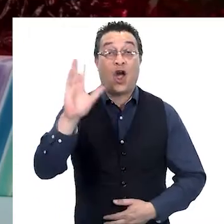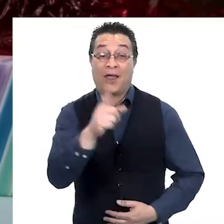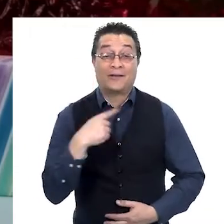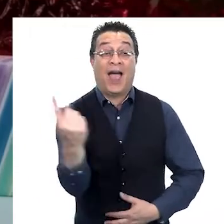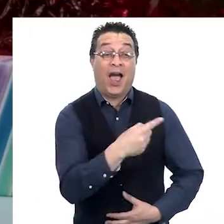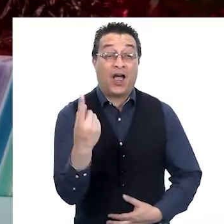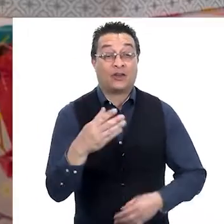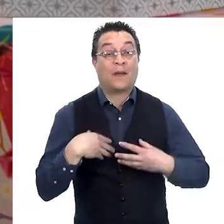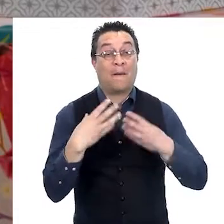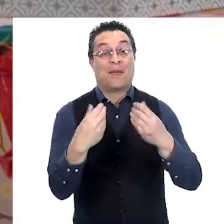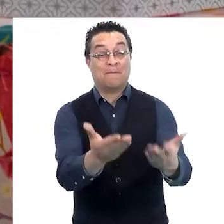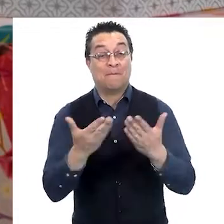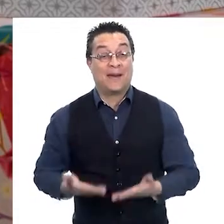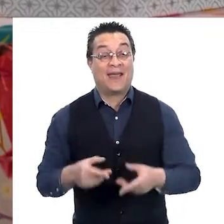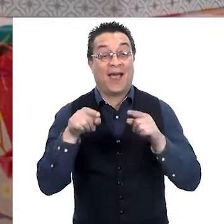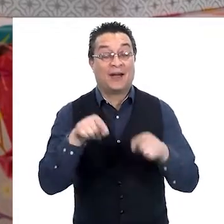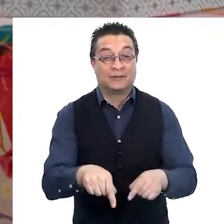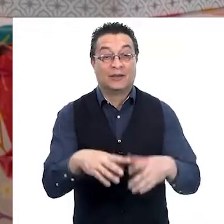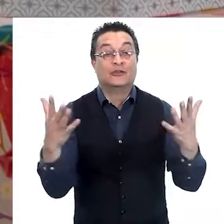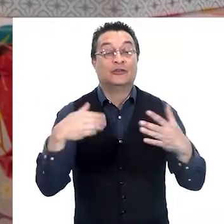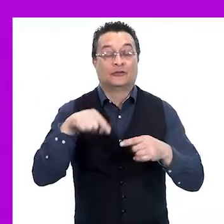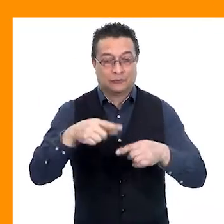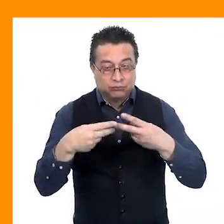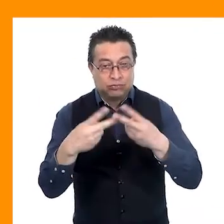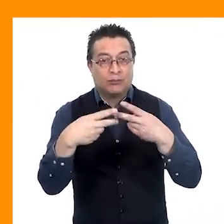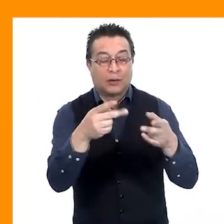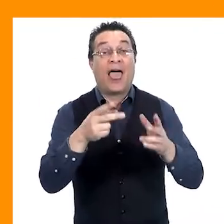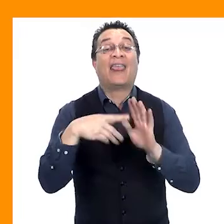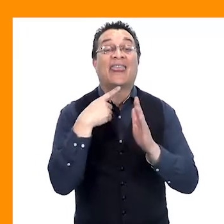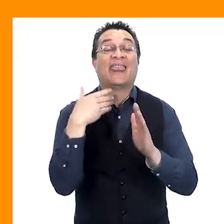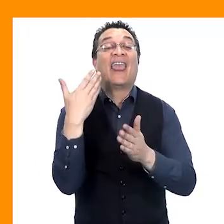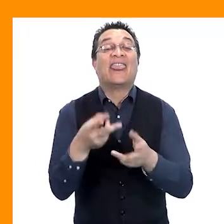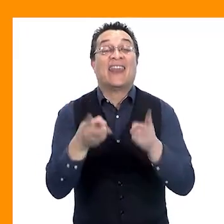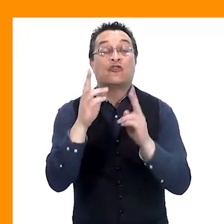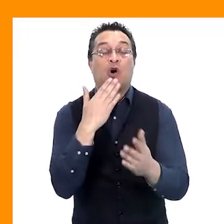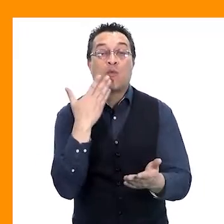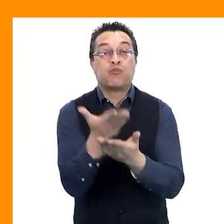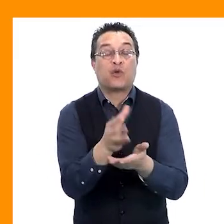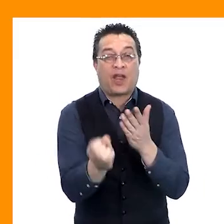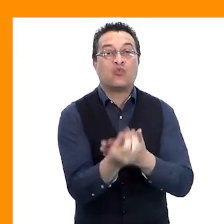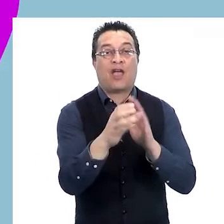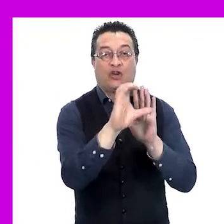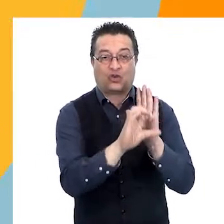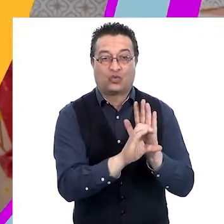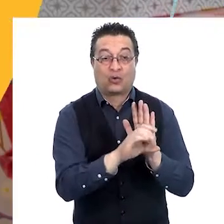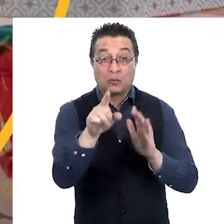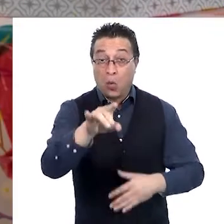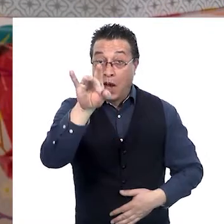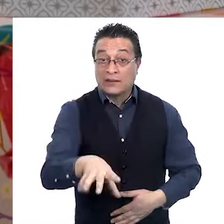Hola a todos y todas, les doy la bienvenida a este unboxing de derechos de la propuesta de nueva constitución.